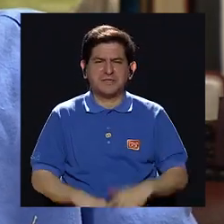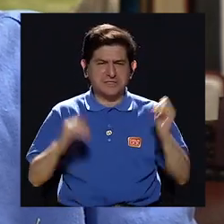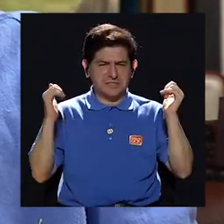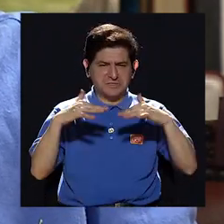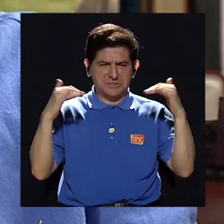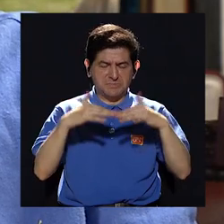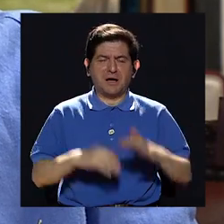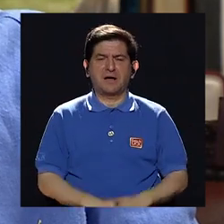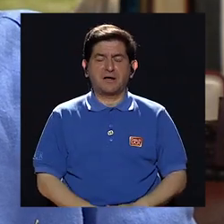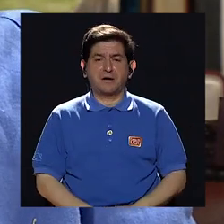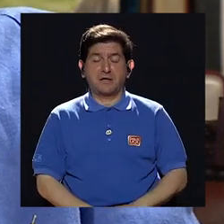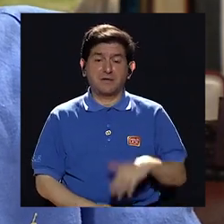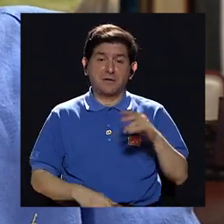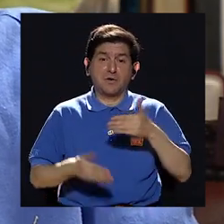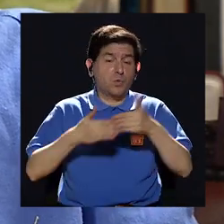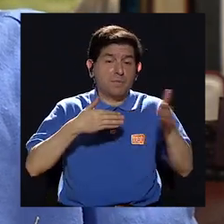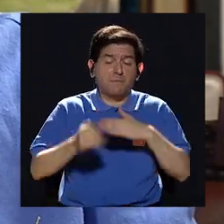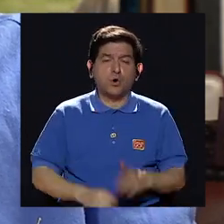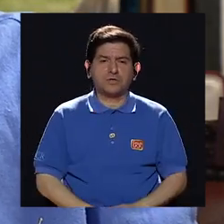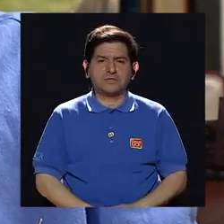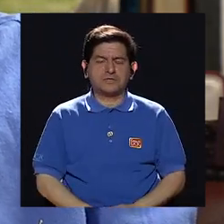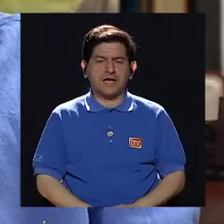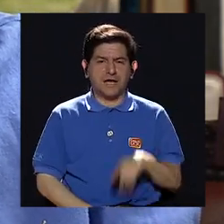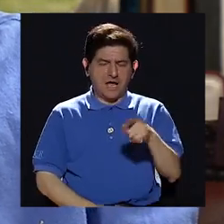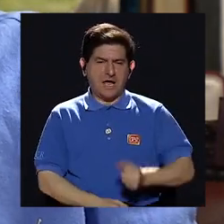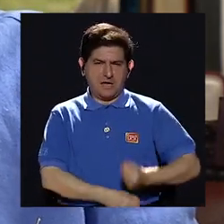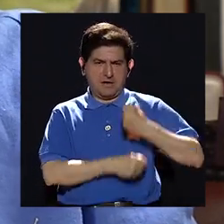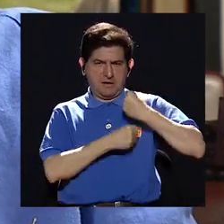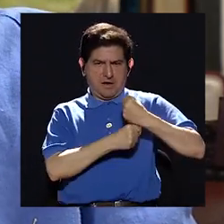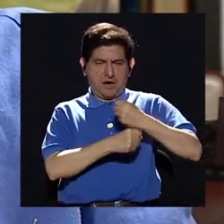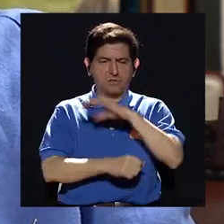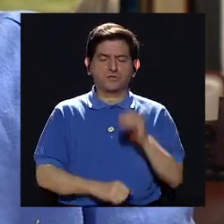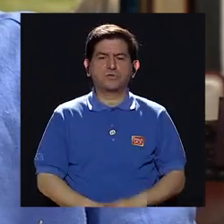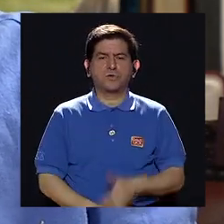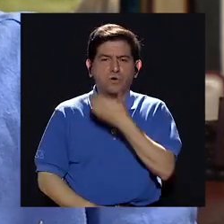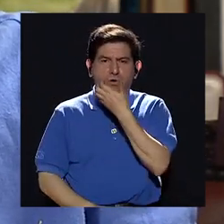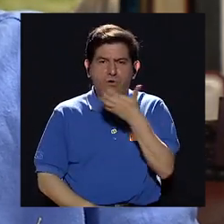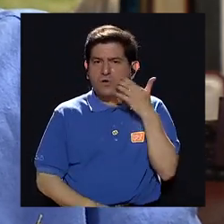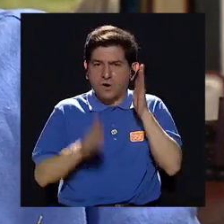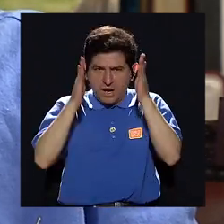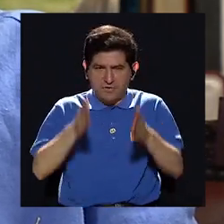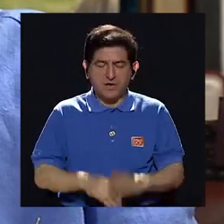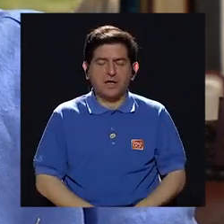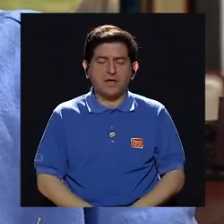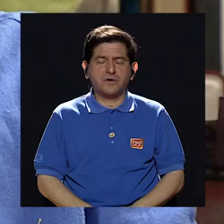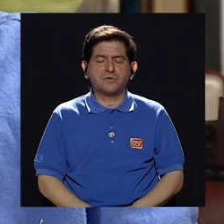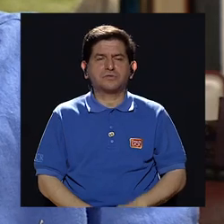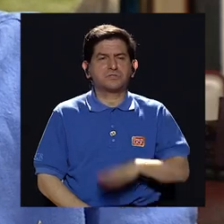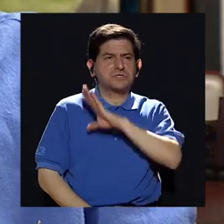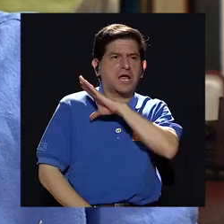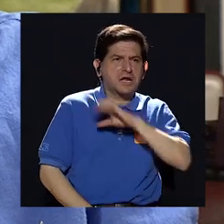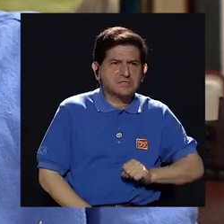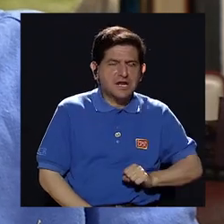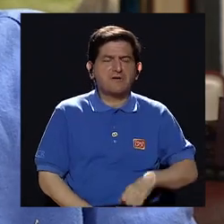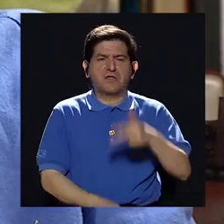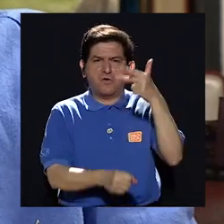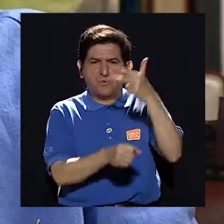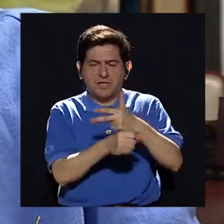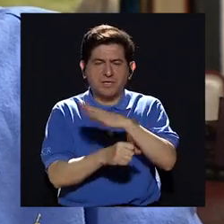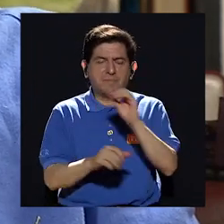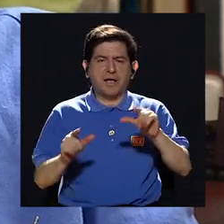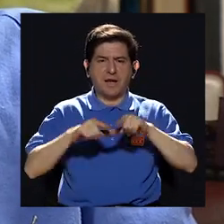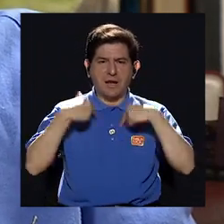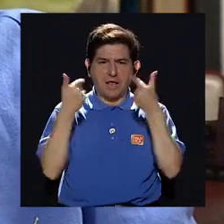o bien en la guerrilla. En la guerrilla de El Salvador, en la guerrilla de Guatemala y con la contra